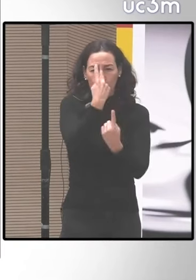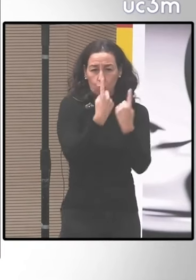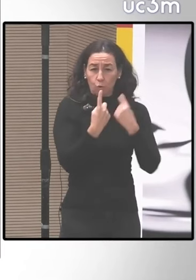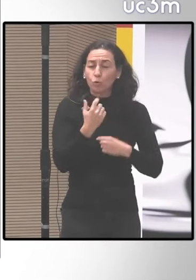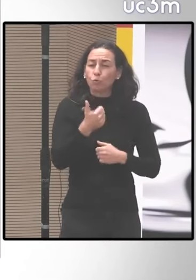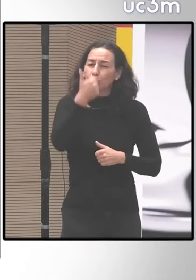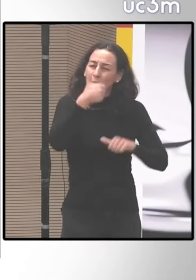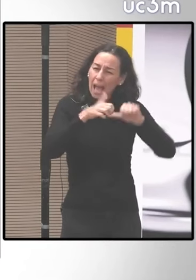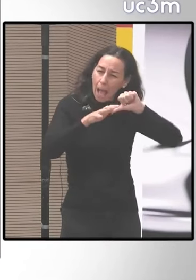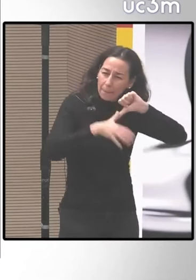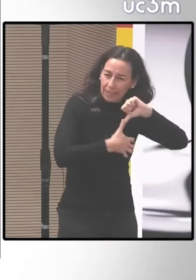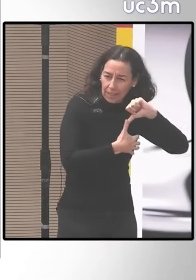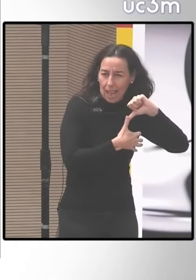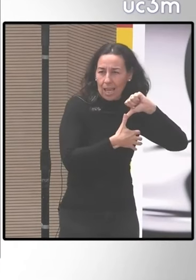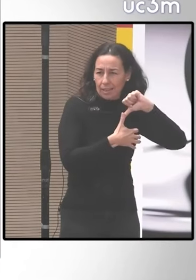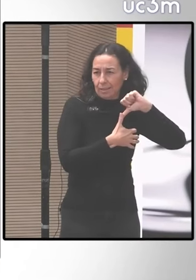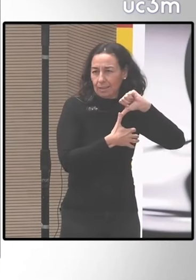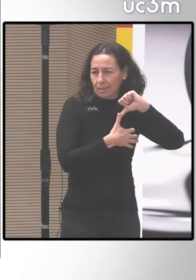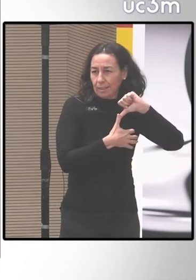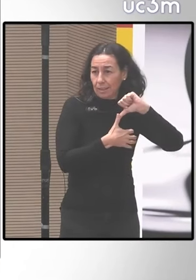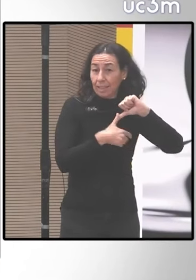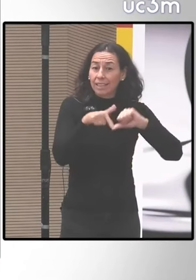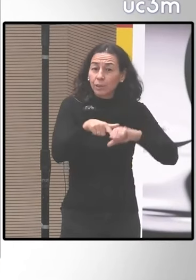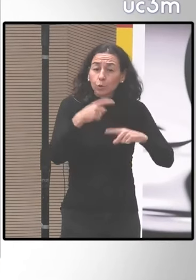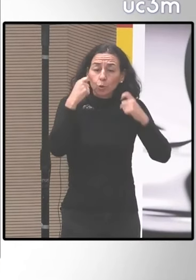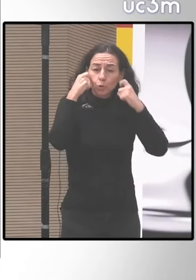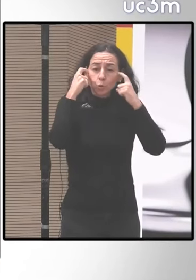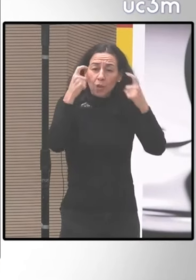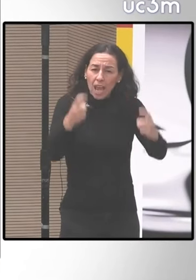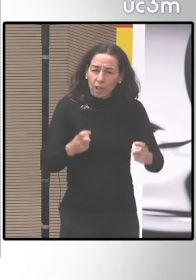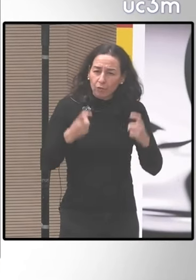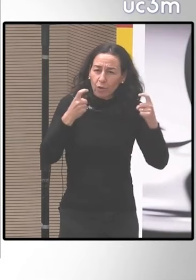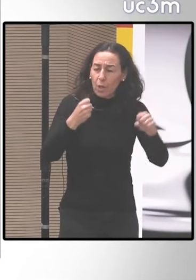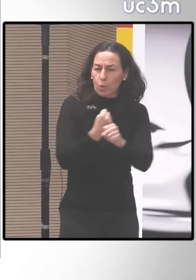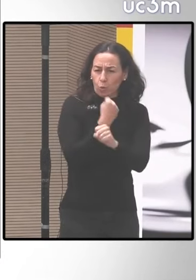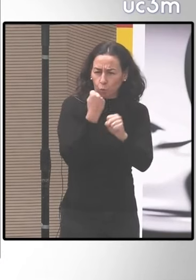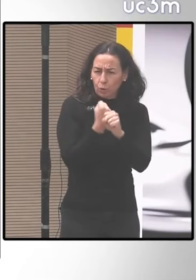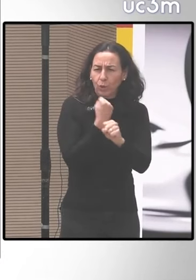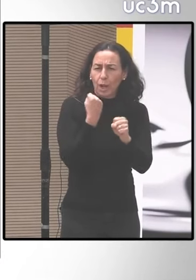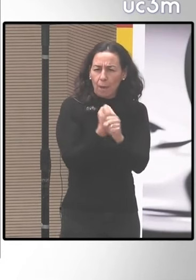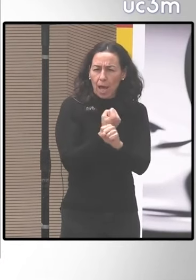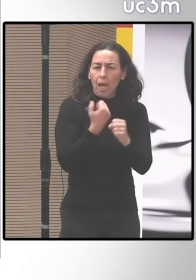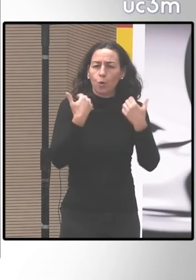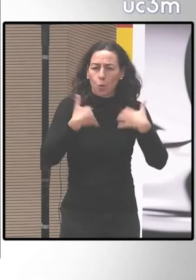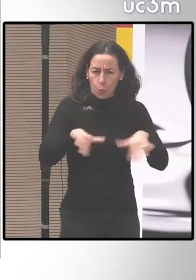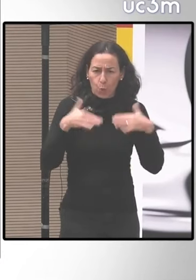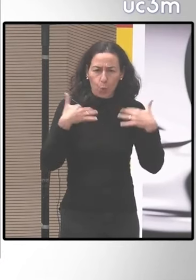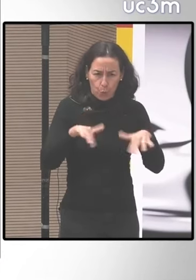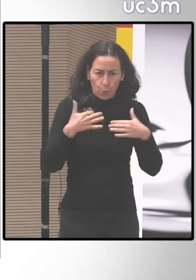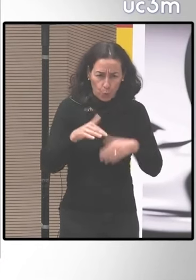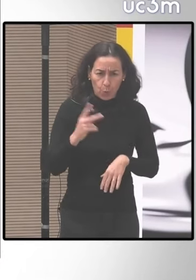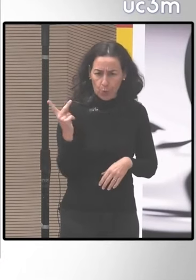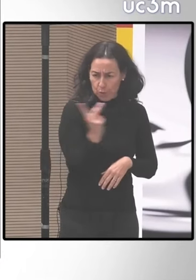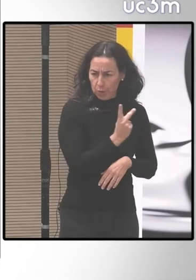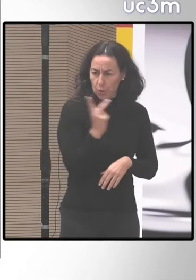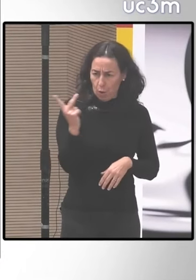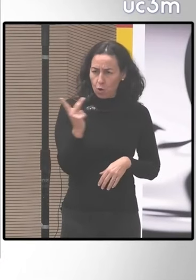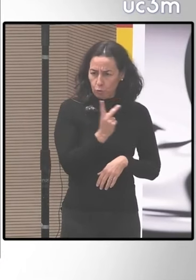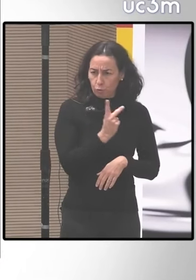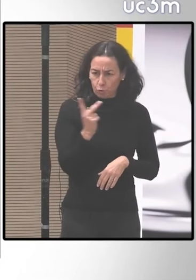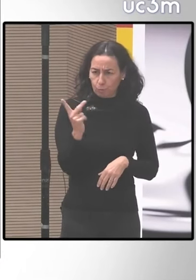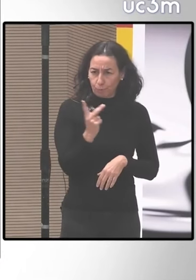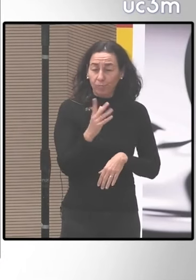en América Latina y que es un esfuerzo y un trabajo de ambas partes para